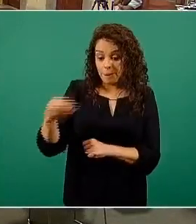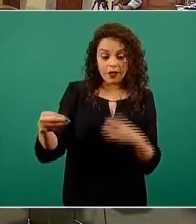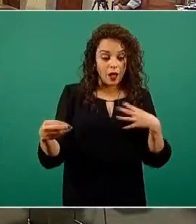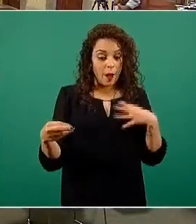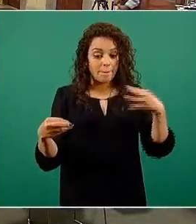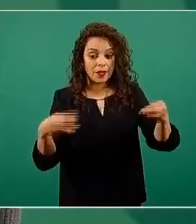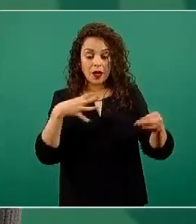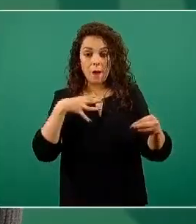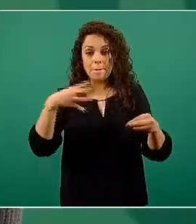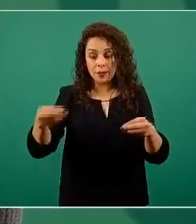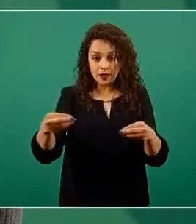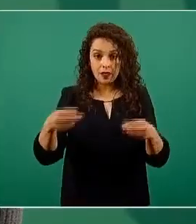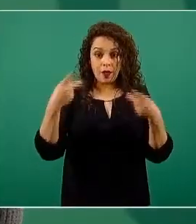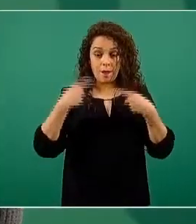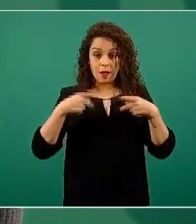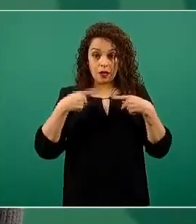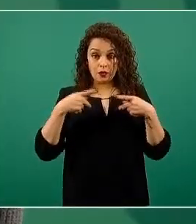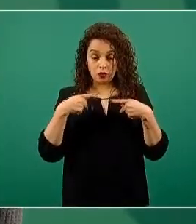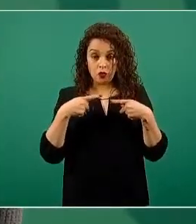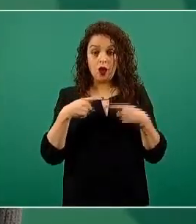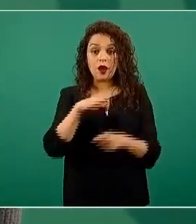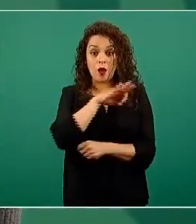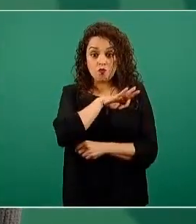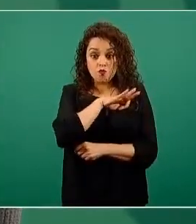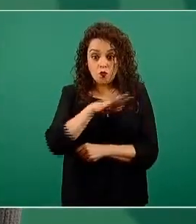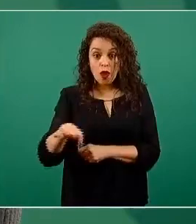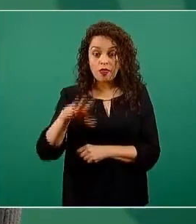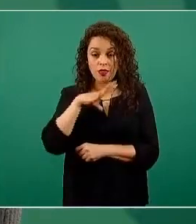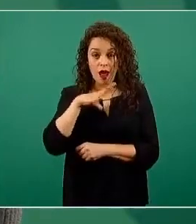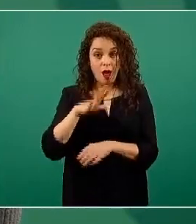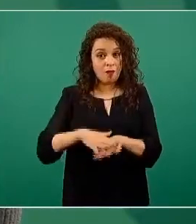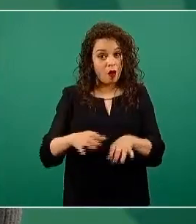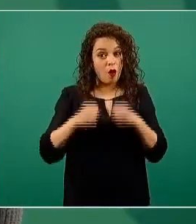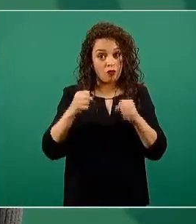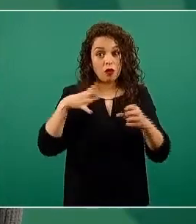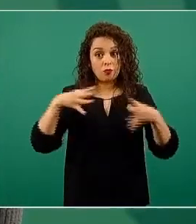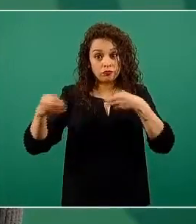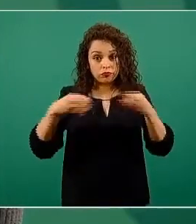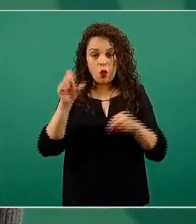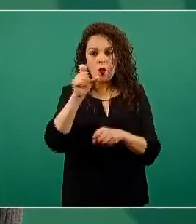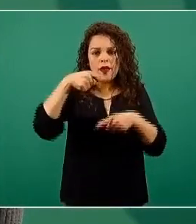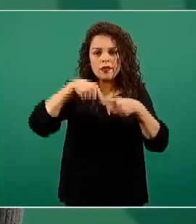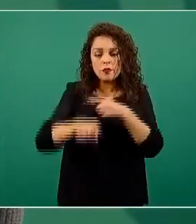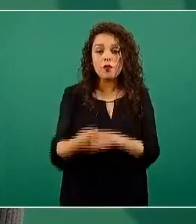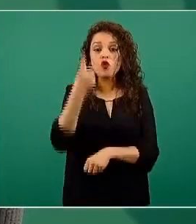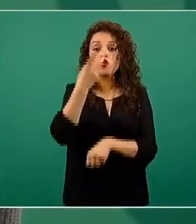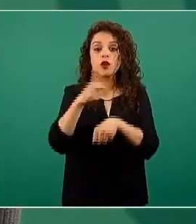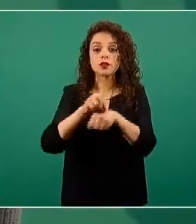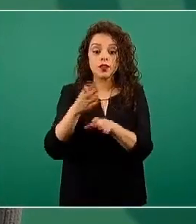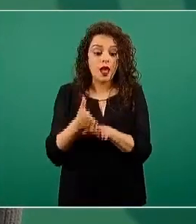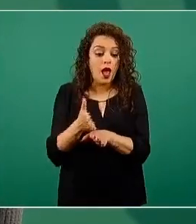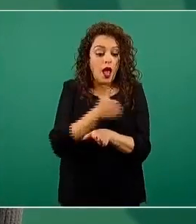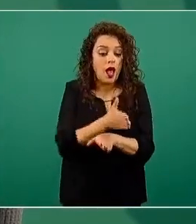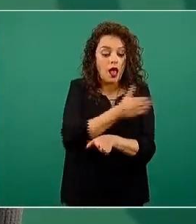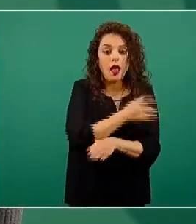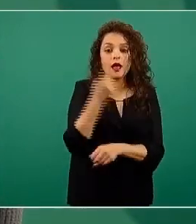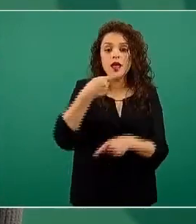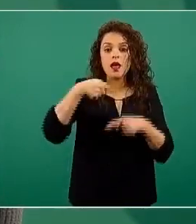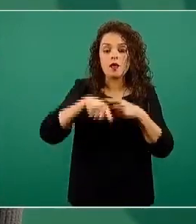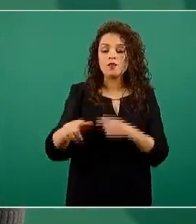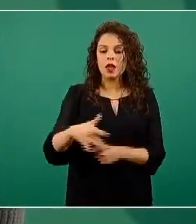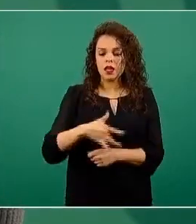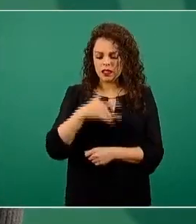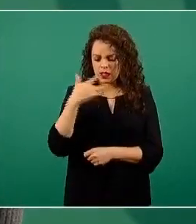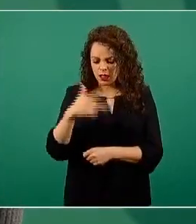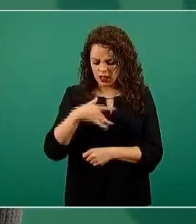periodo en que una persona puede producir contagios inicia hasta dos días antes de que inicia con su sintomatología